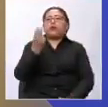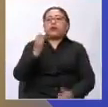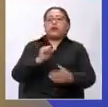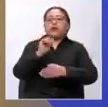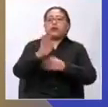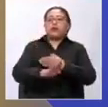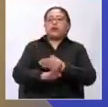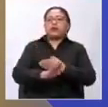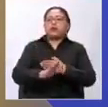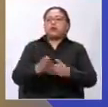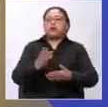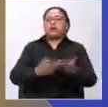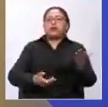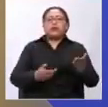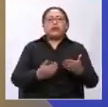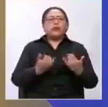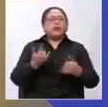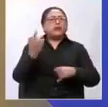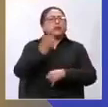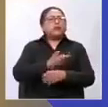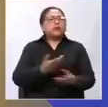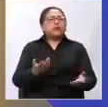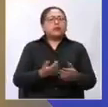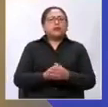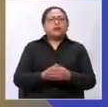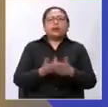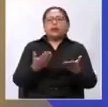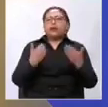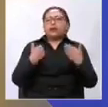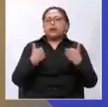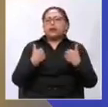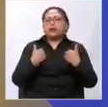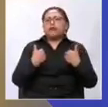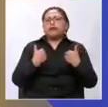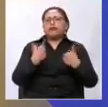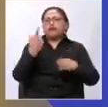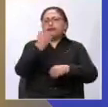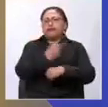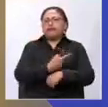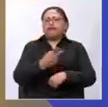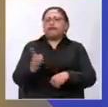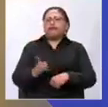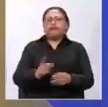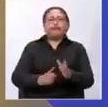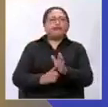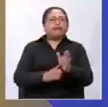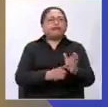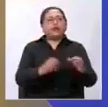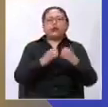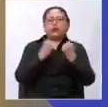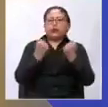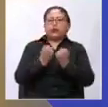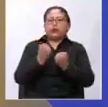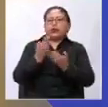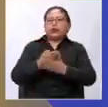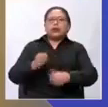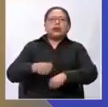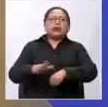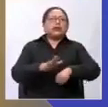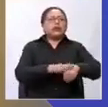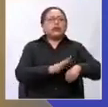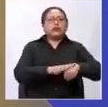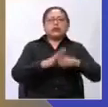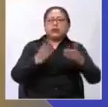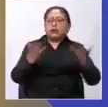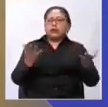y no solamente porque sea esta jornada, sino porque también es una jornada que sirve para reflejar a la sociedad boliviana a concientizar sobre los